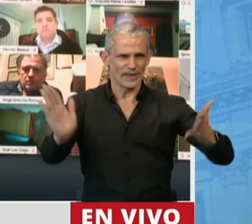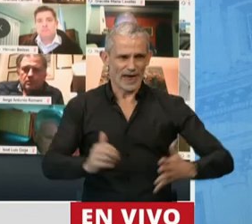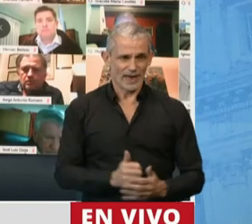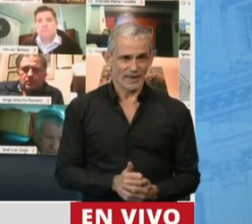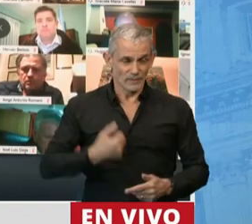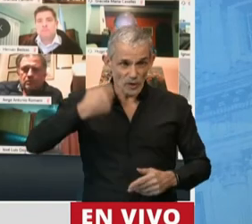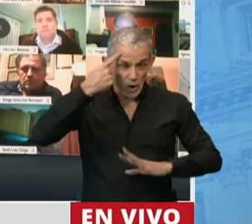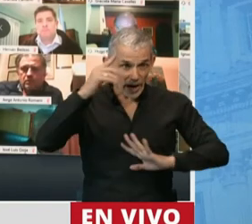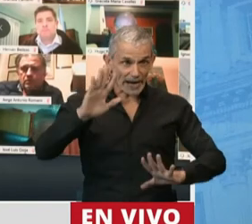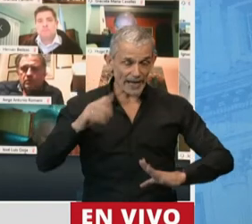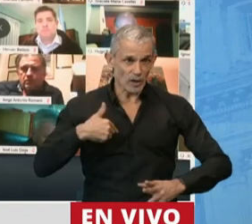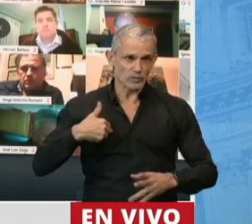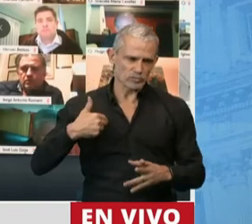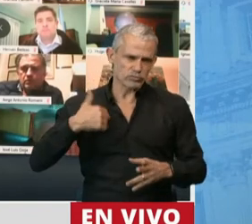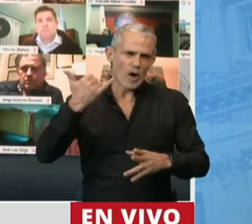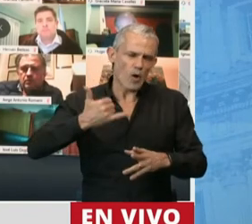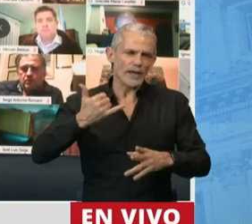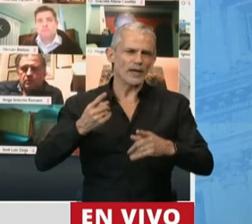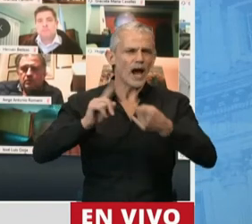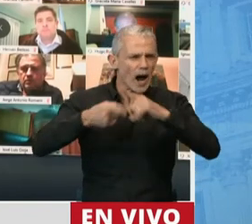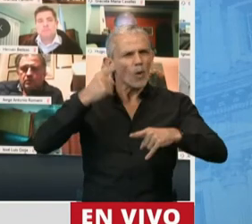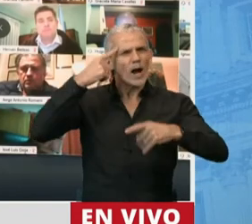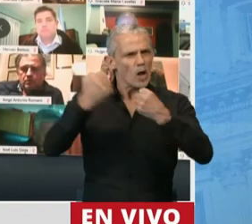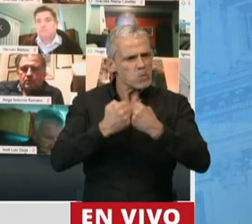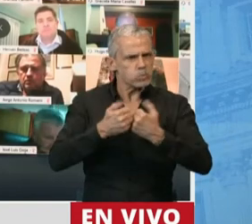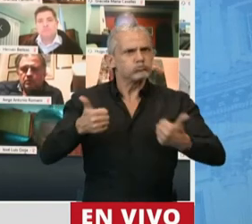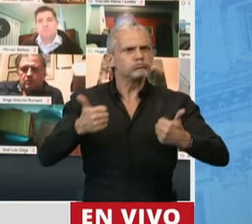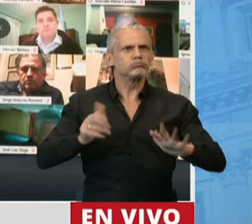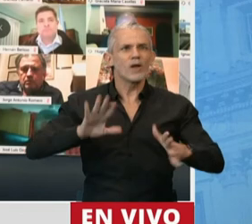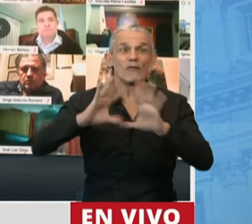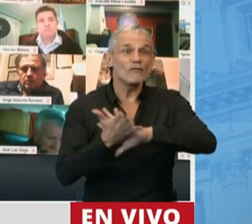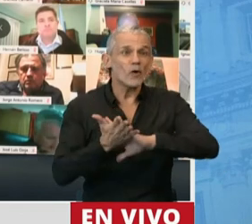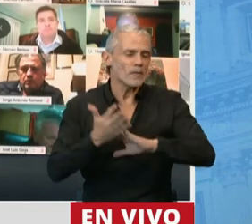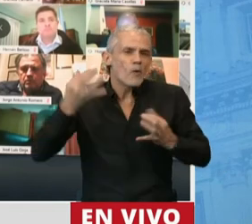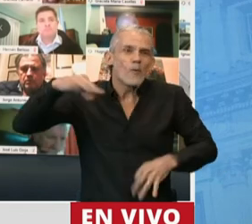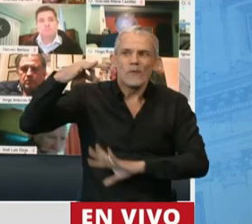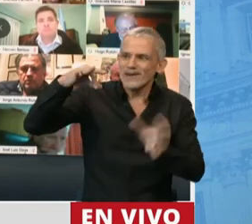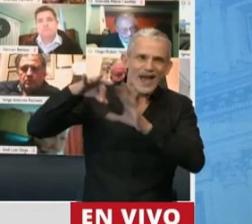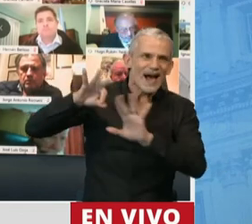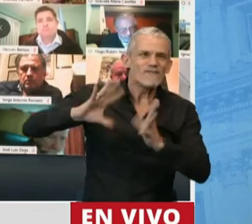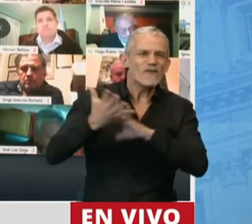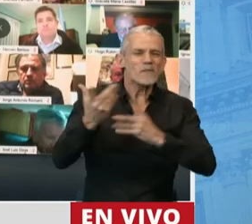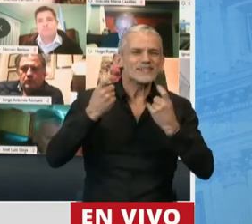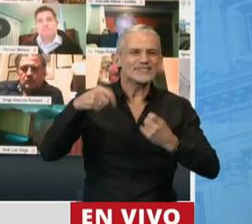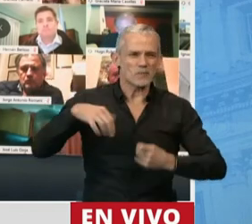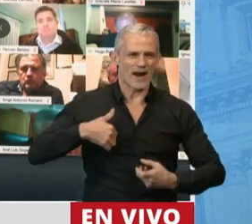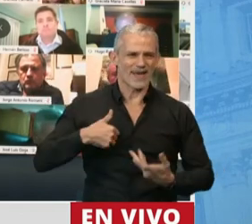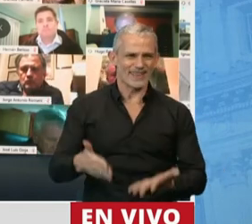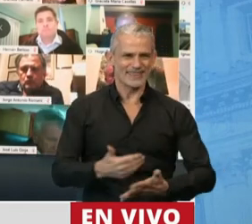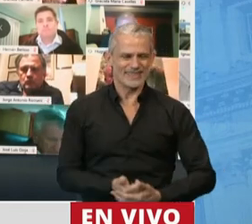Porque creo y abogo en el consenso y en el diálogo, porque creo que es la forma de hacer política que hoy necesita la Argentina,